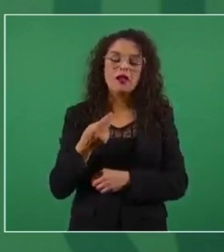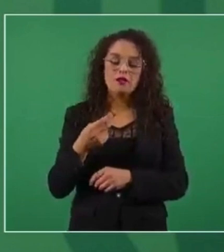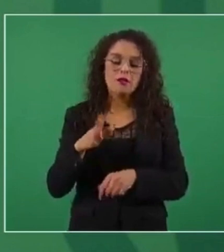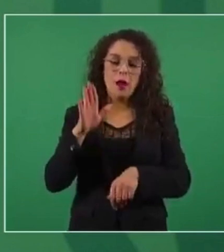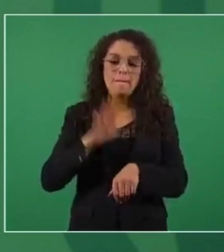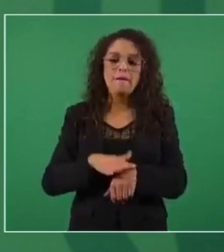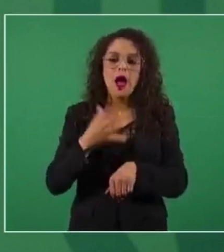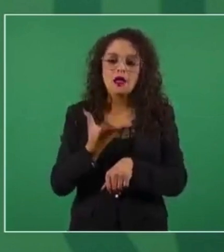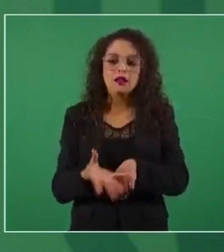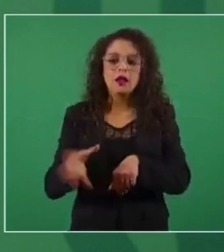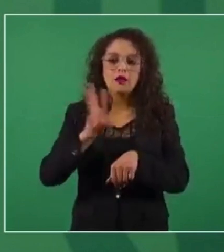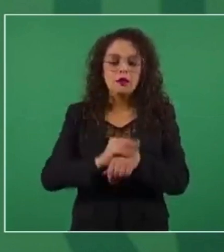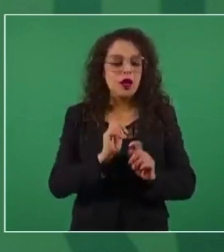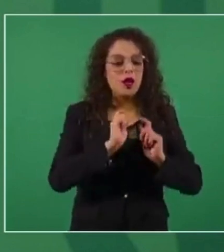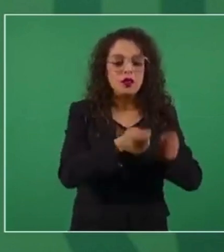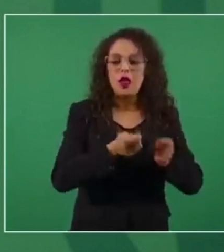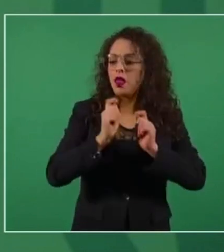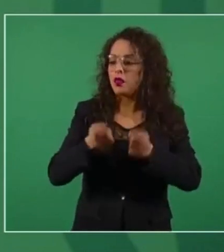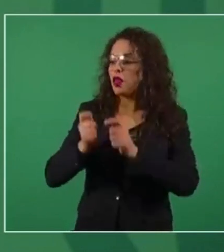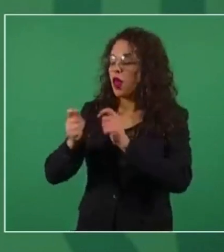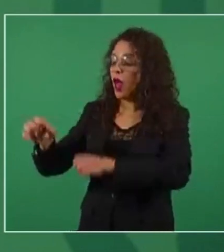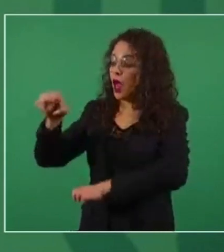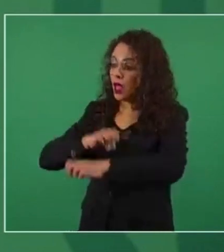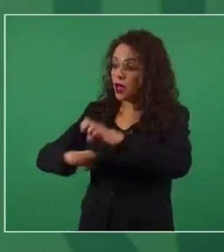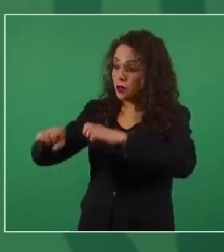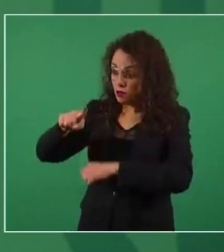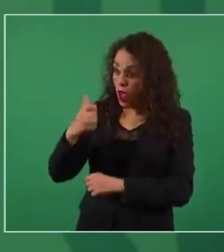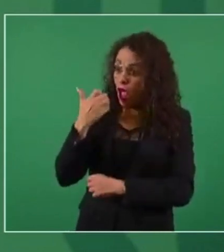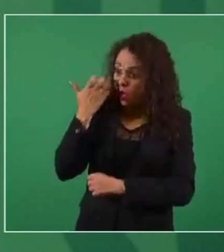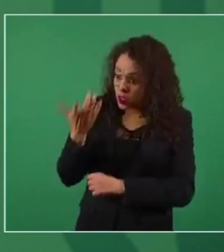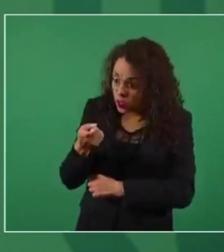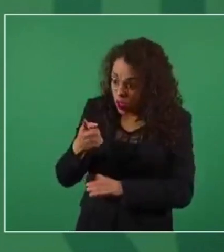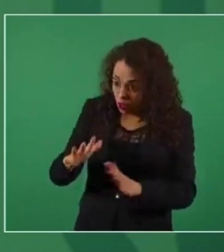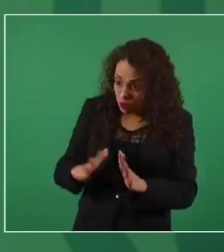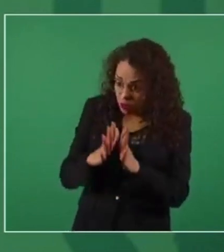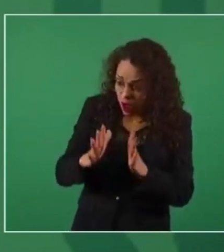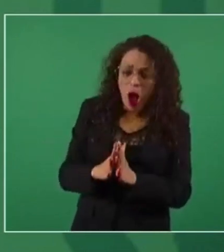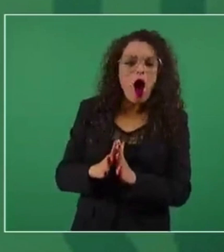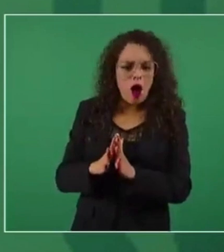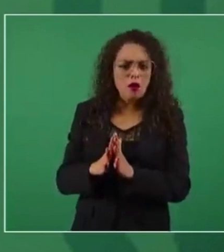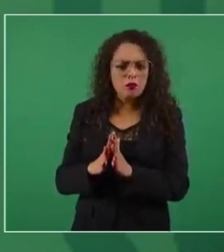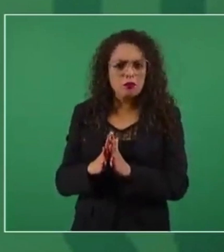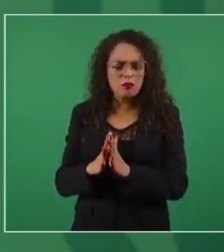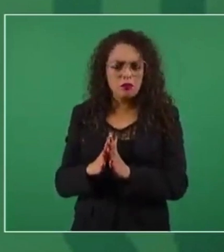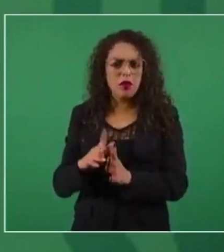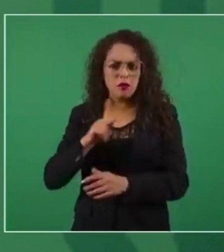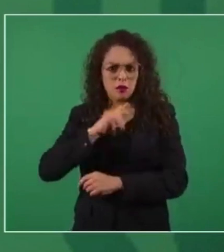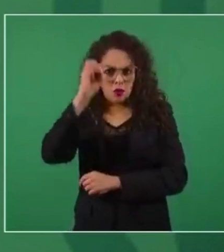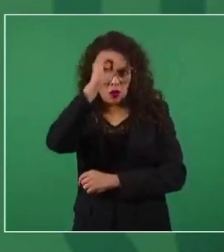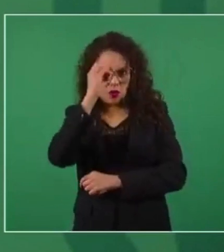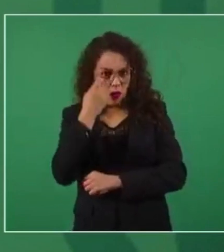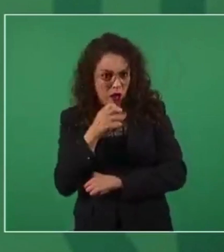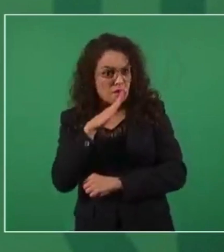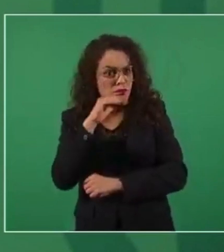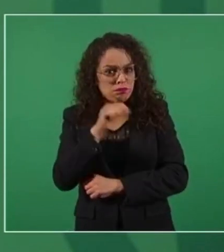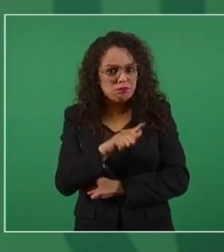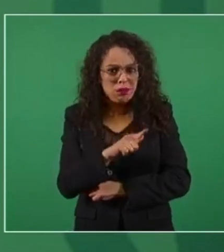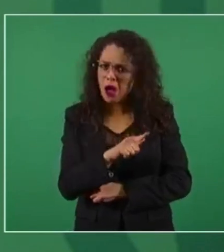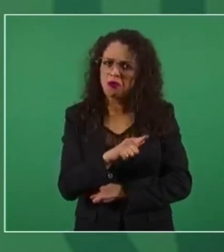a empresas que se quieran participar. Yo no lo veo mal. Lo que queremos